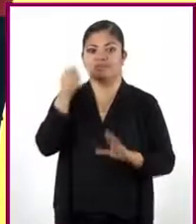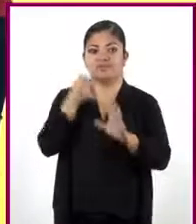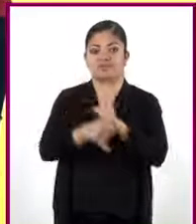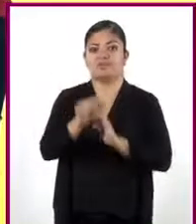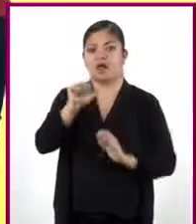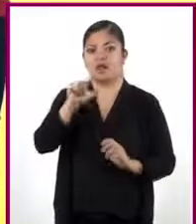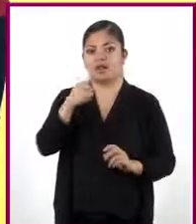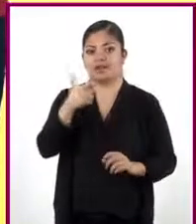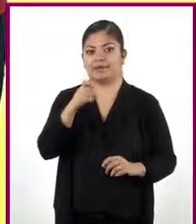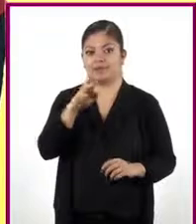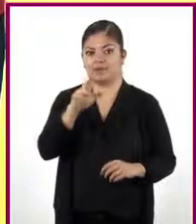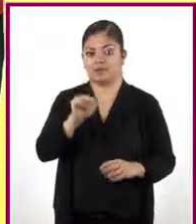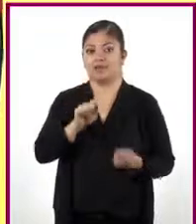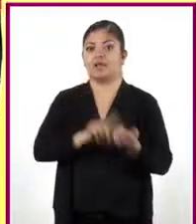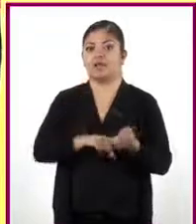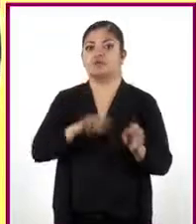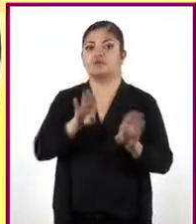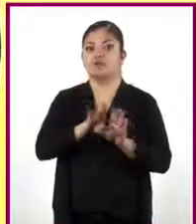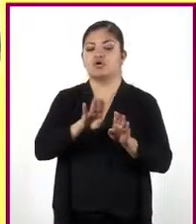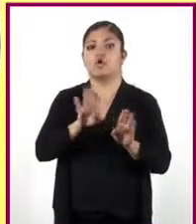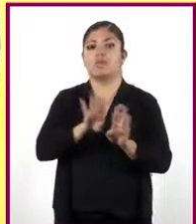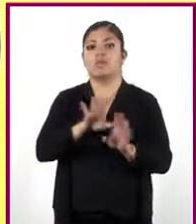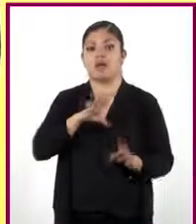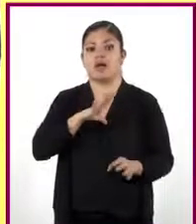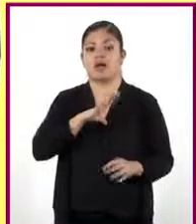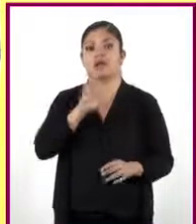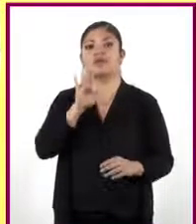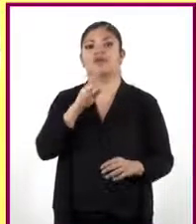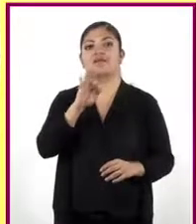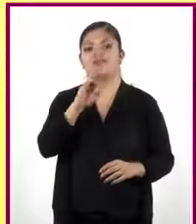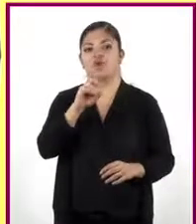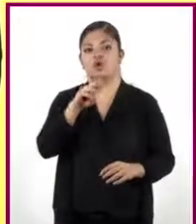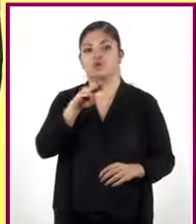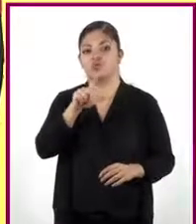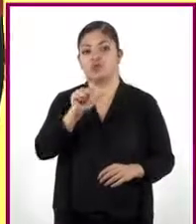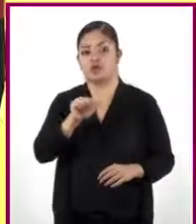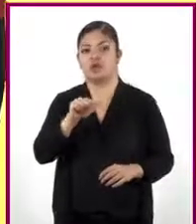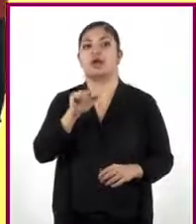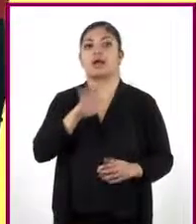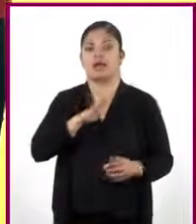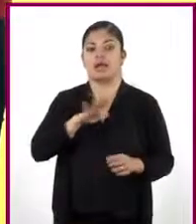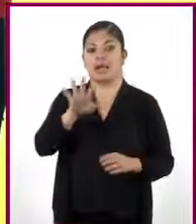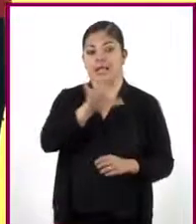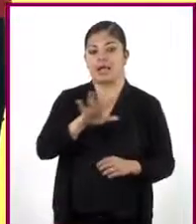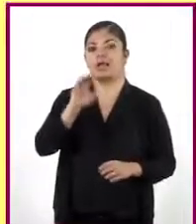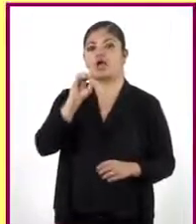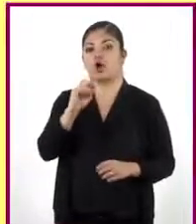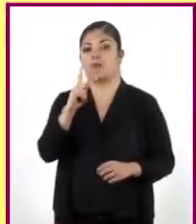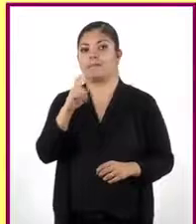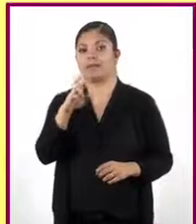estudio del álgebra por medio de la interpretación de fórmulas ya conocidas para calcular área o perímetro.